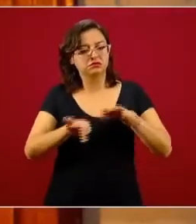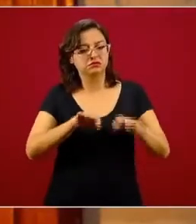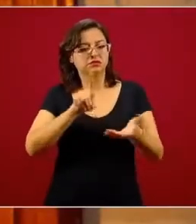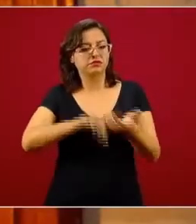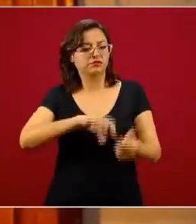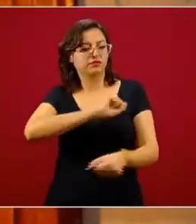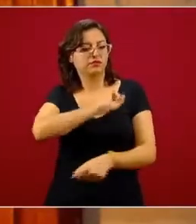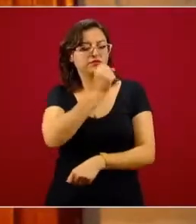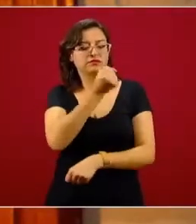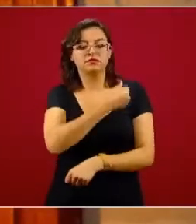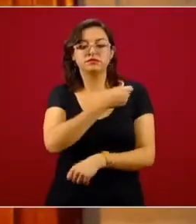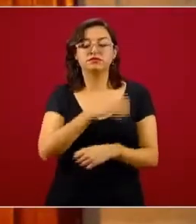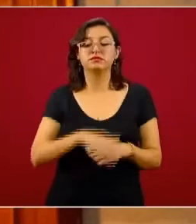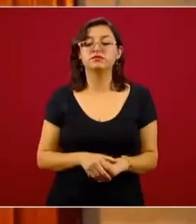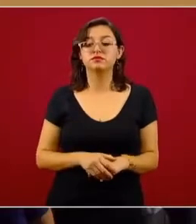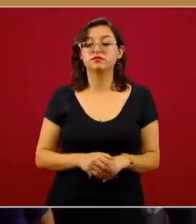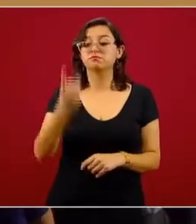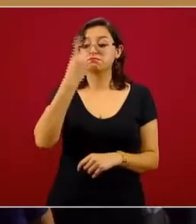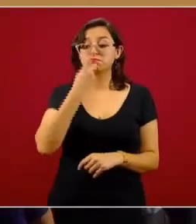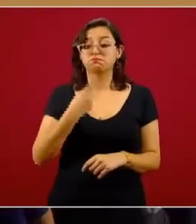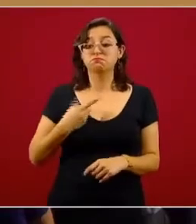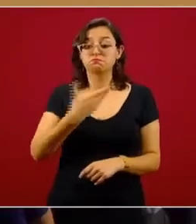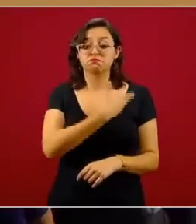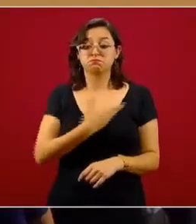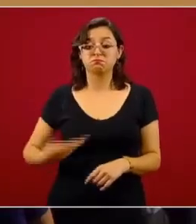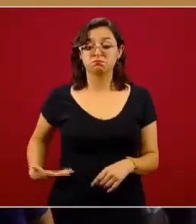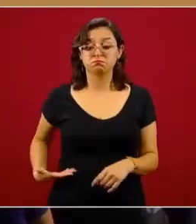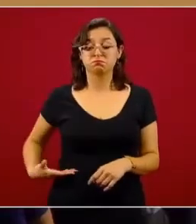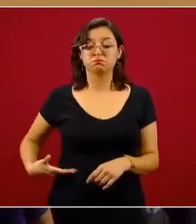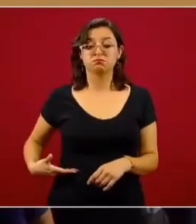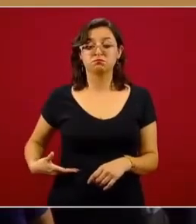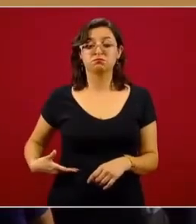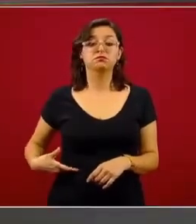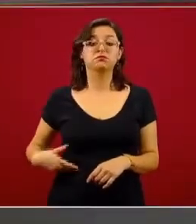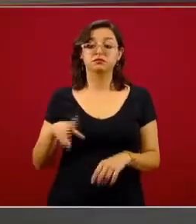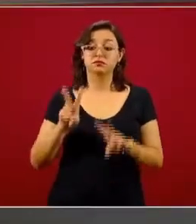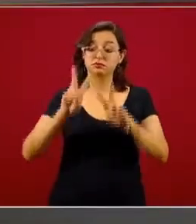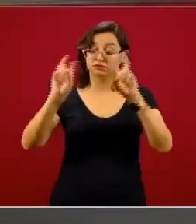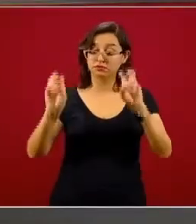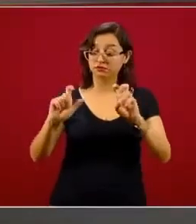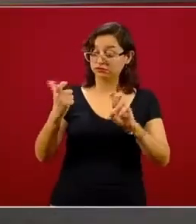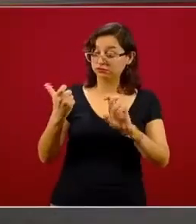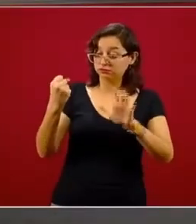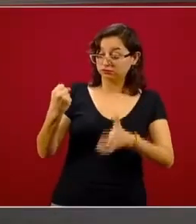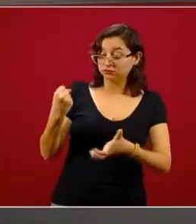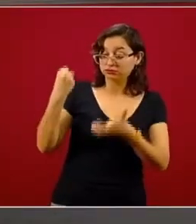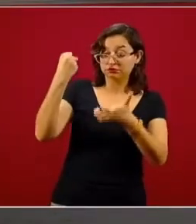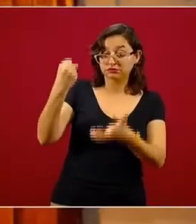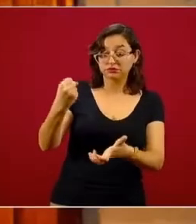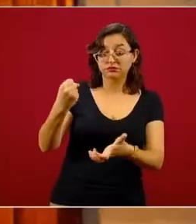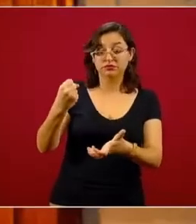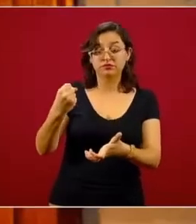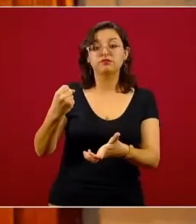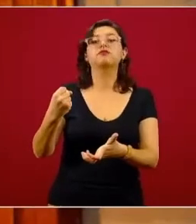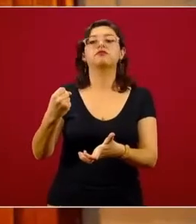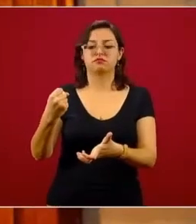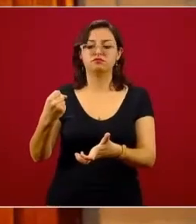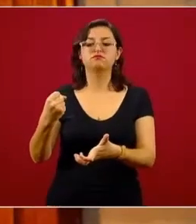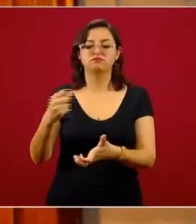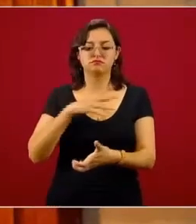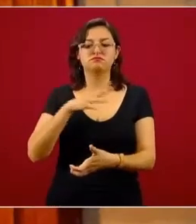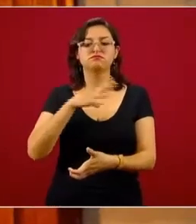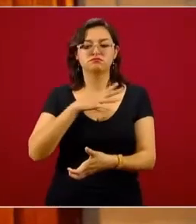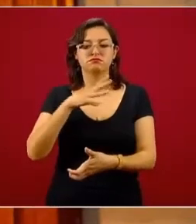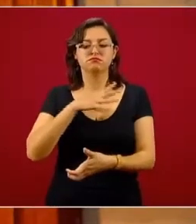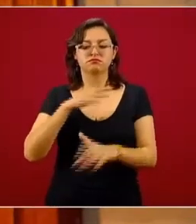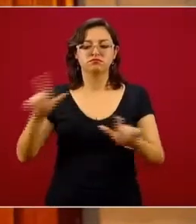nos acaba de comentar el señor presidente que los recursos para estas condecoraciones vendrán de los